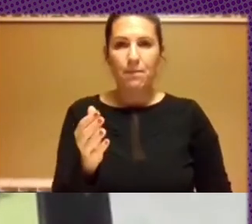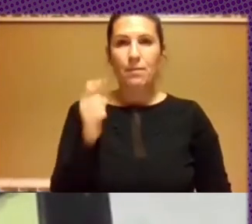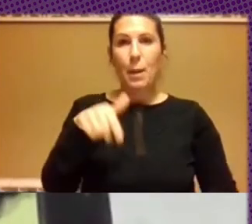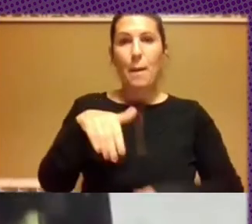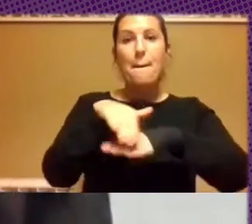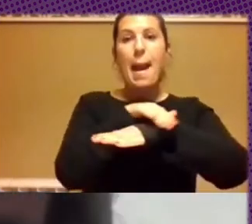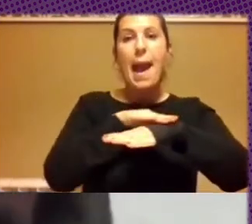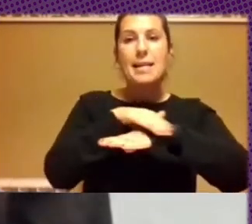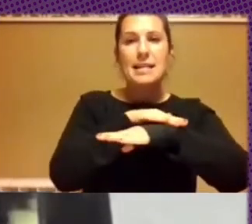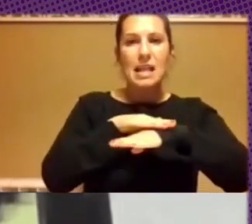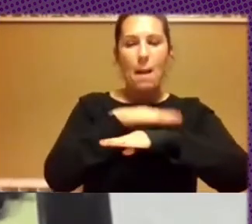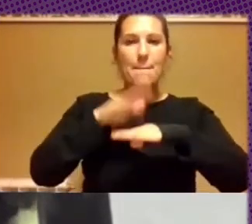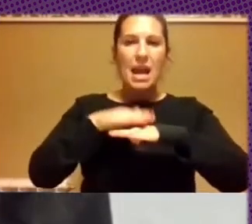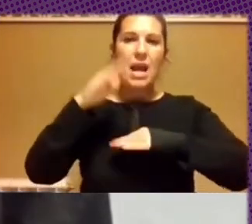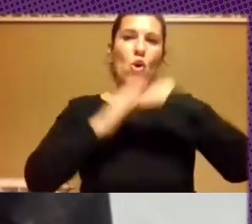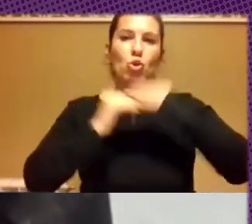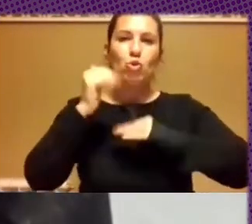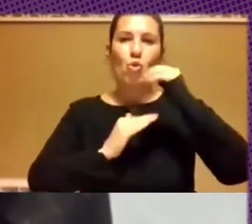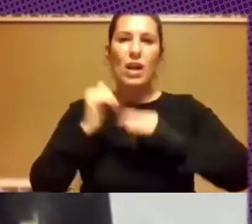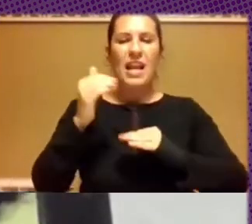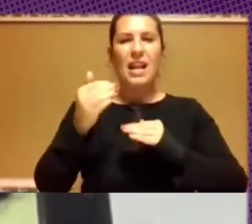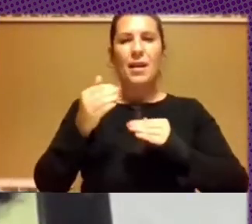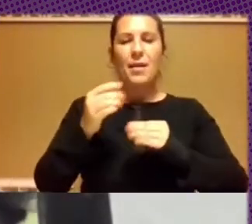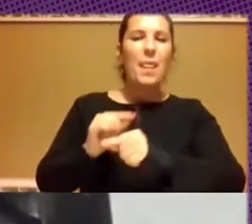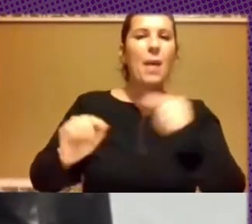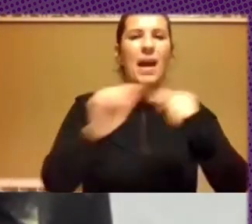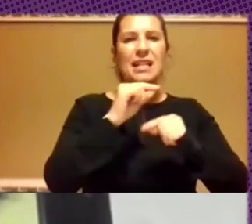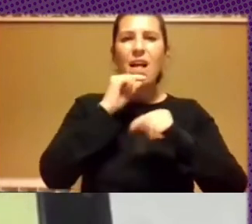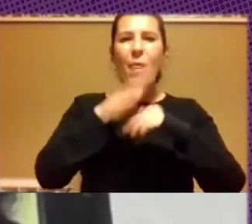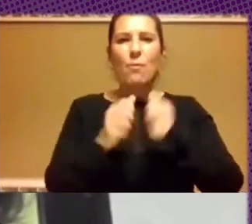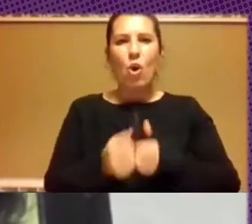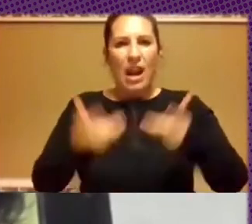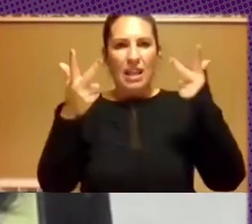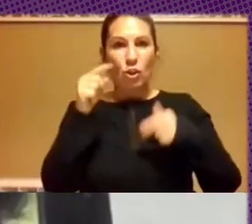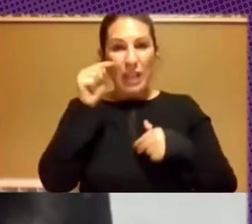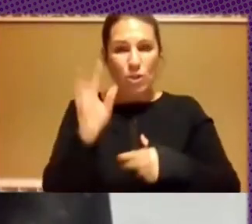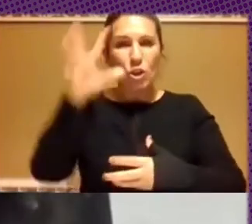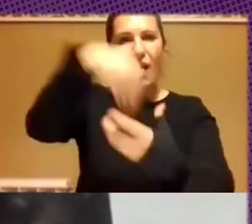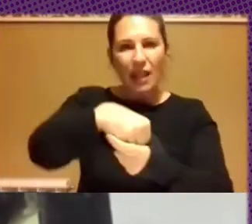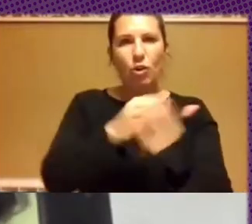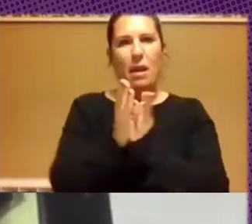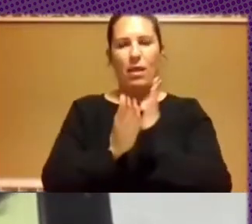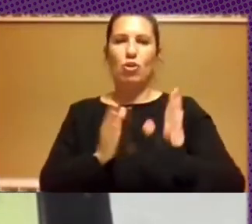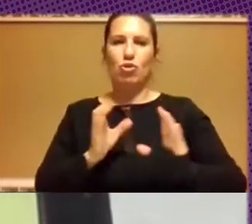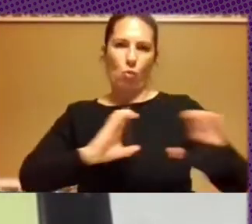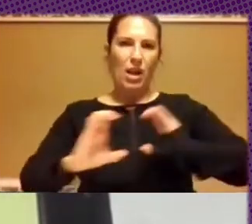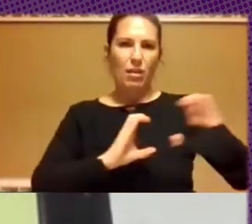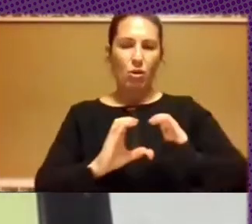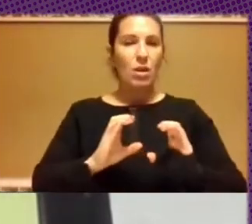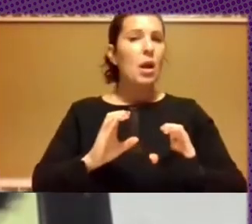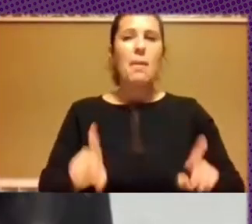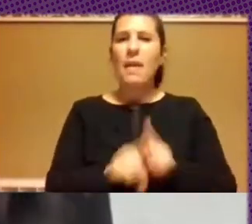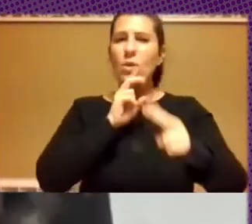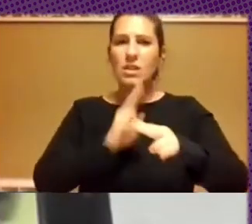de la construcción de los debates democráticos, lo que circulan por los medios, ya sean los medios tradicionales, los medios